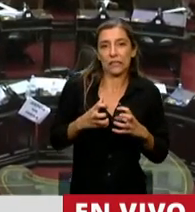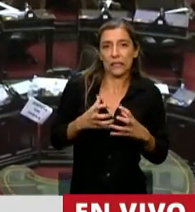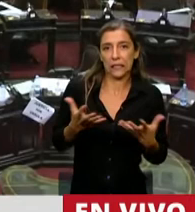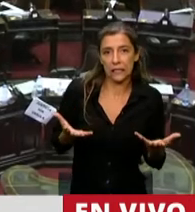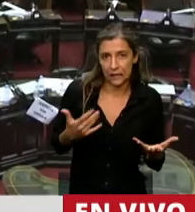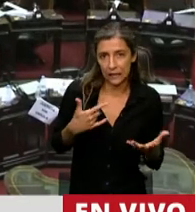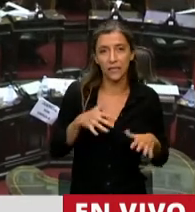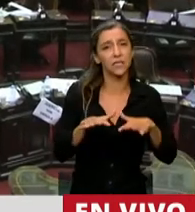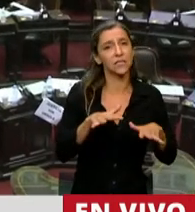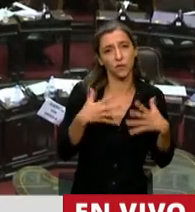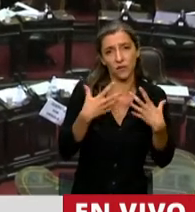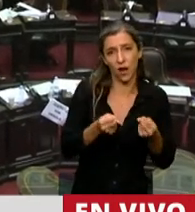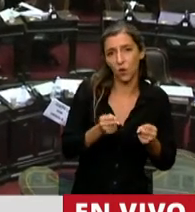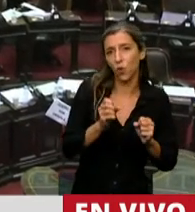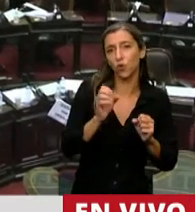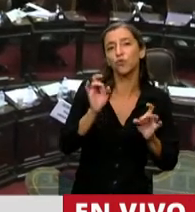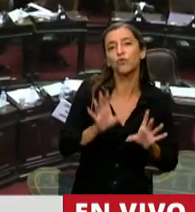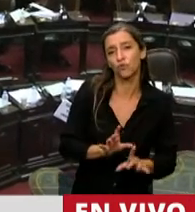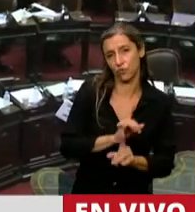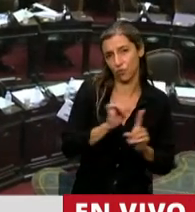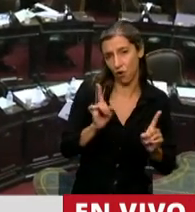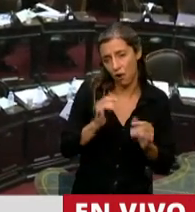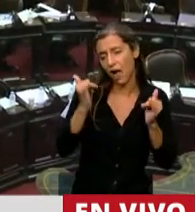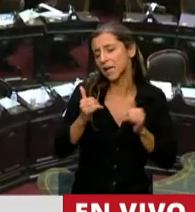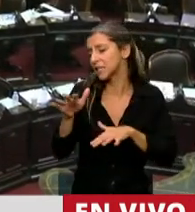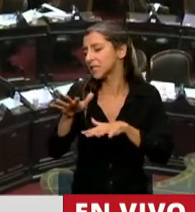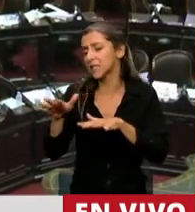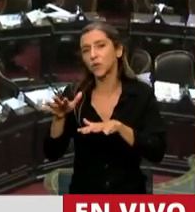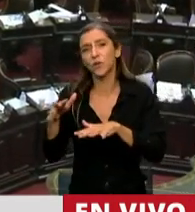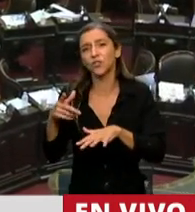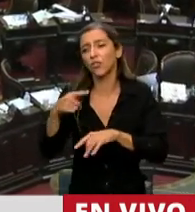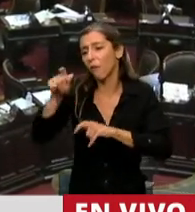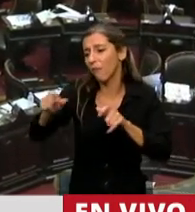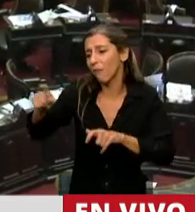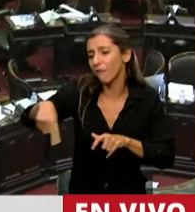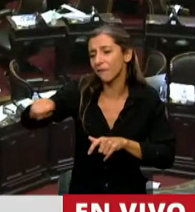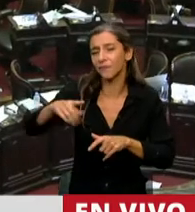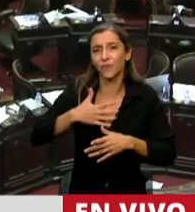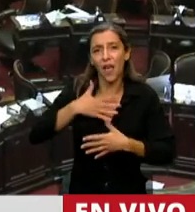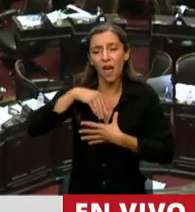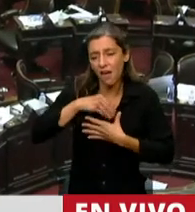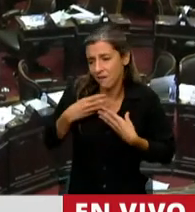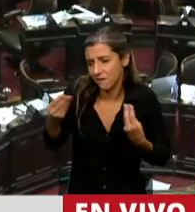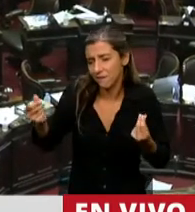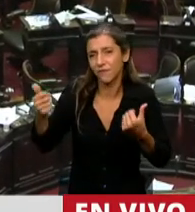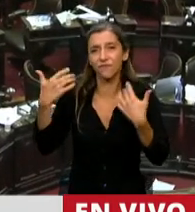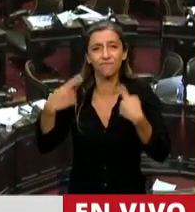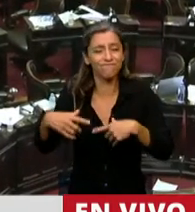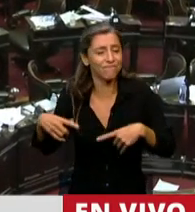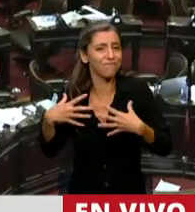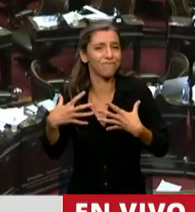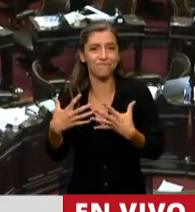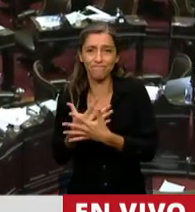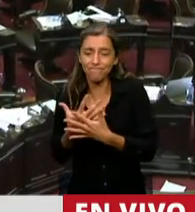sanitarias terribles, sino situaciones personales y emocionales también terribles.